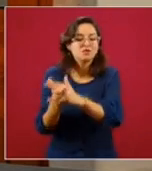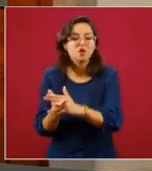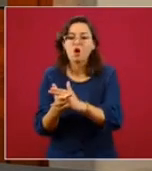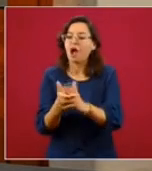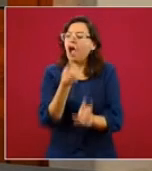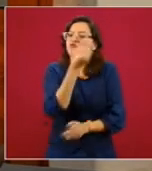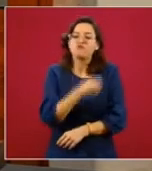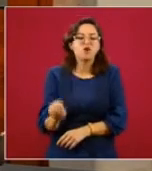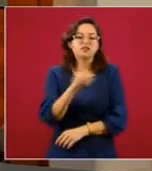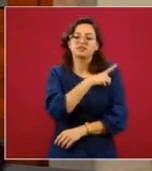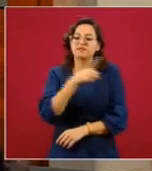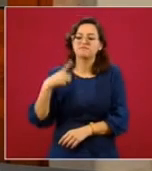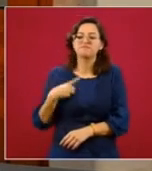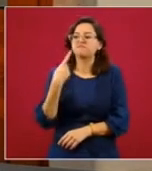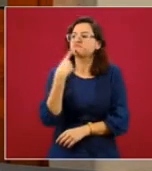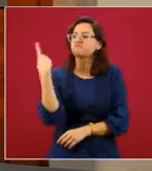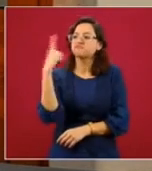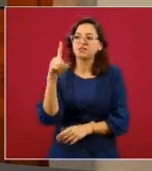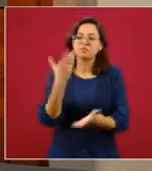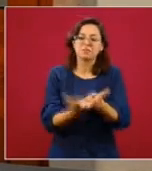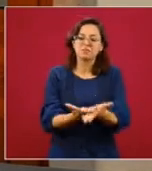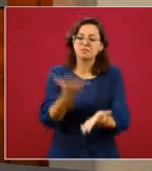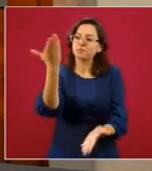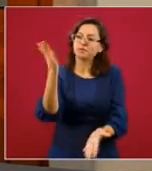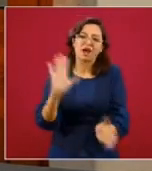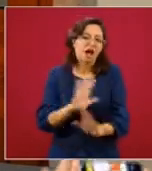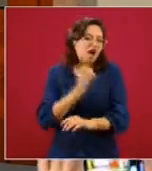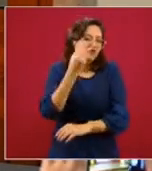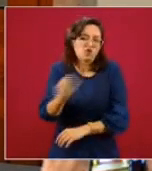Eso es ayer, 84 homicidios.